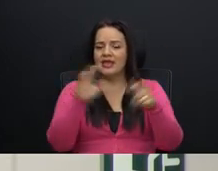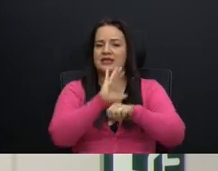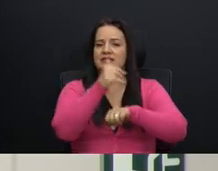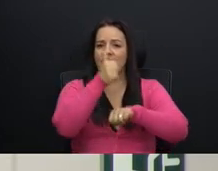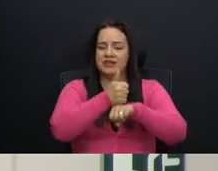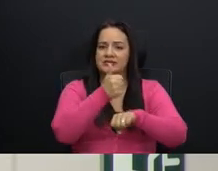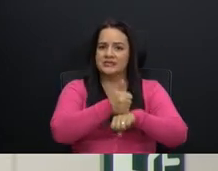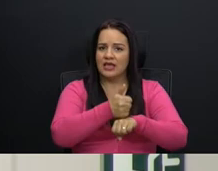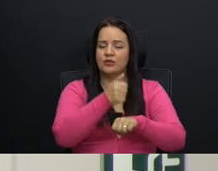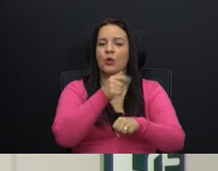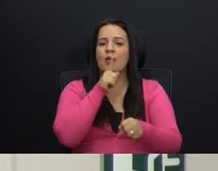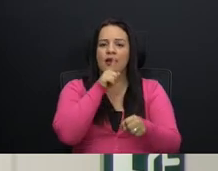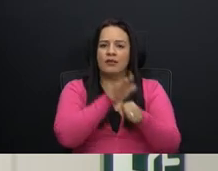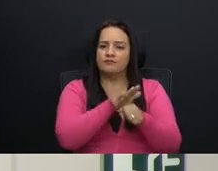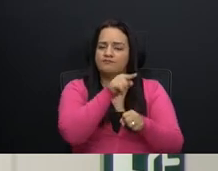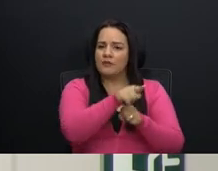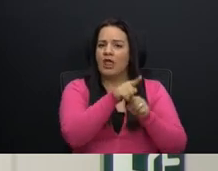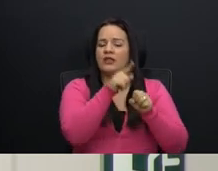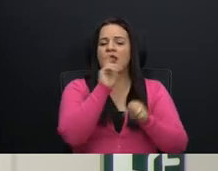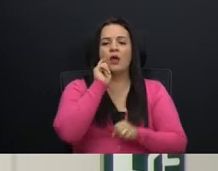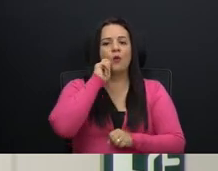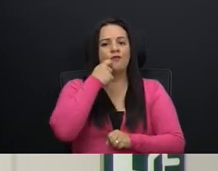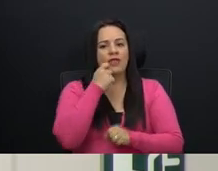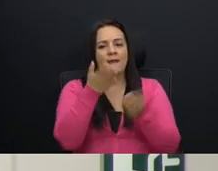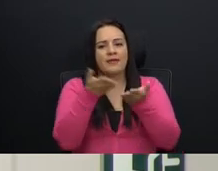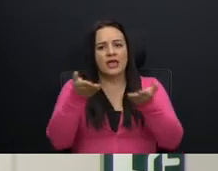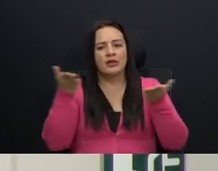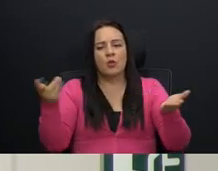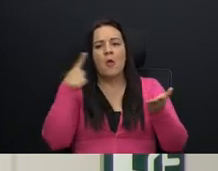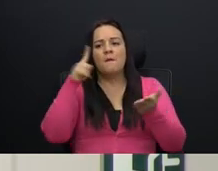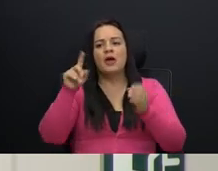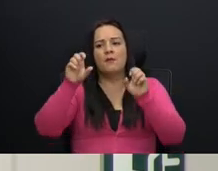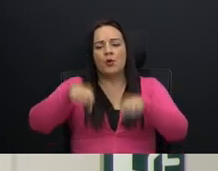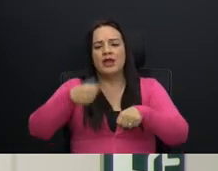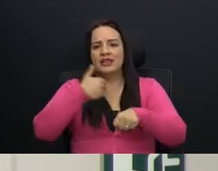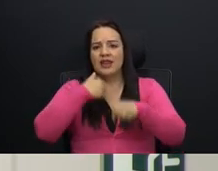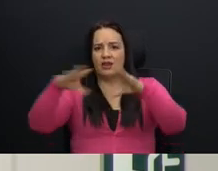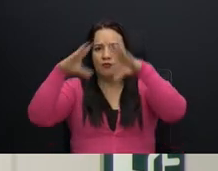confidencialidad y los mecanismos para tener información cuando es necesario.